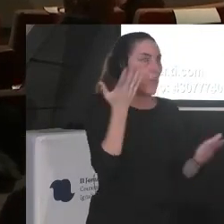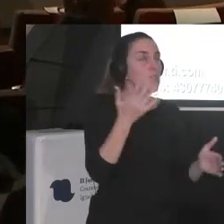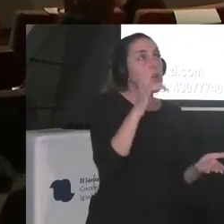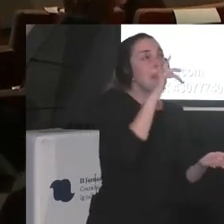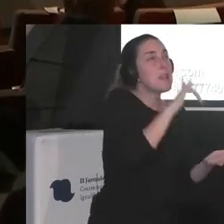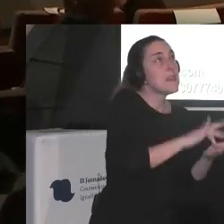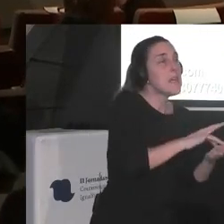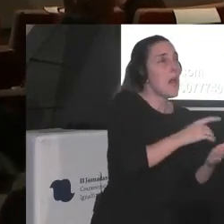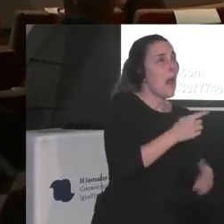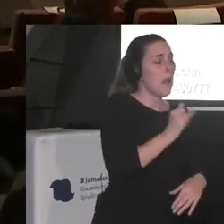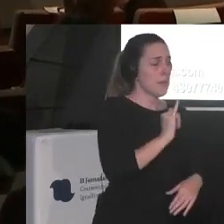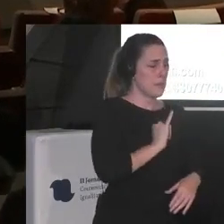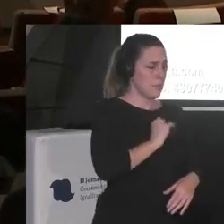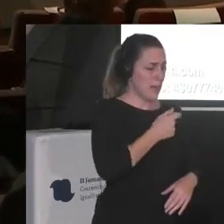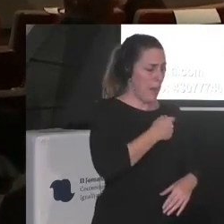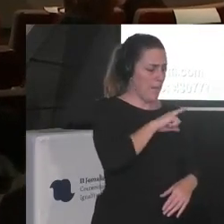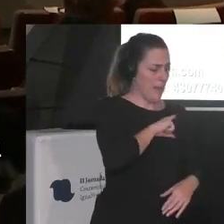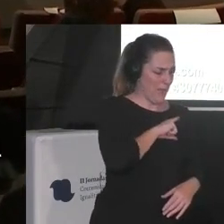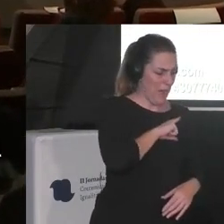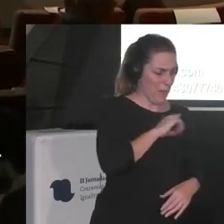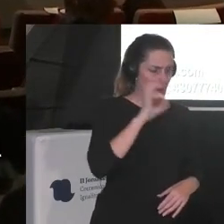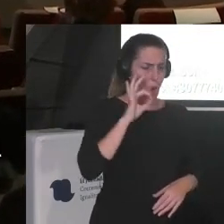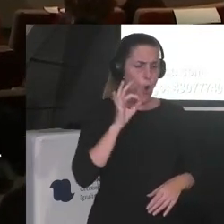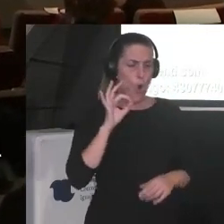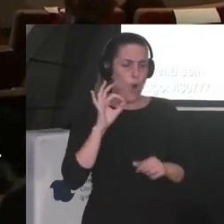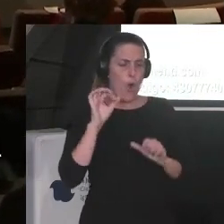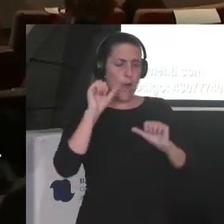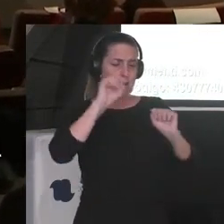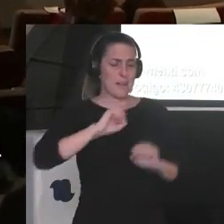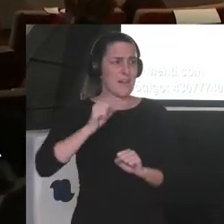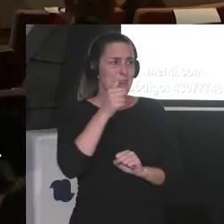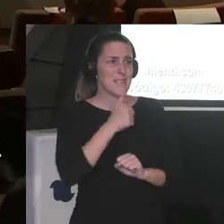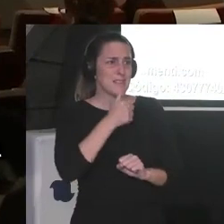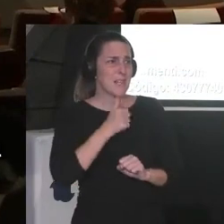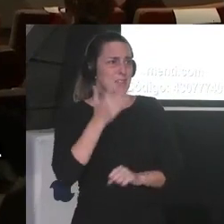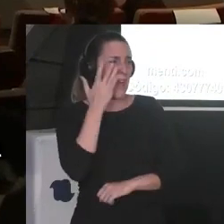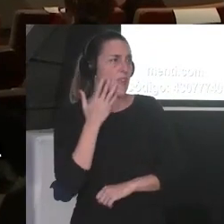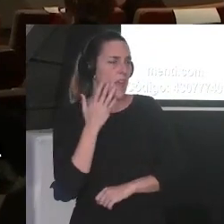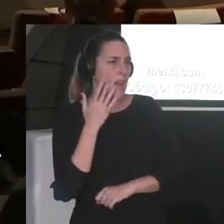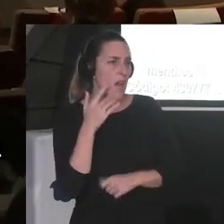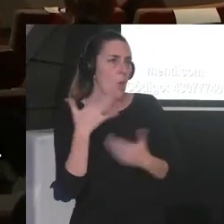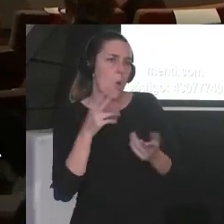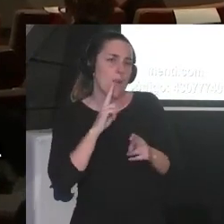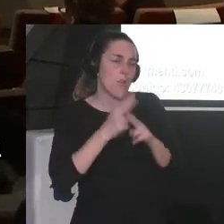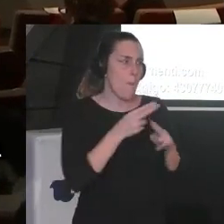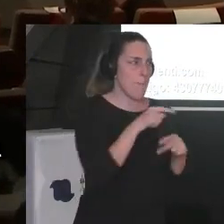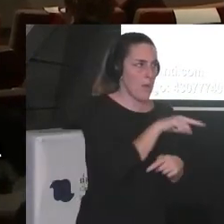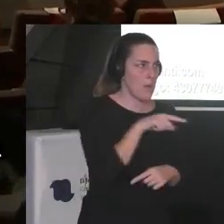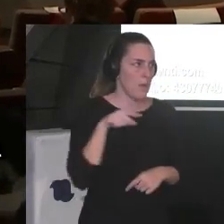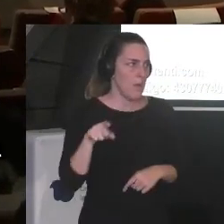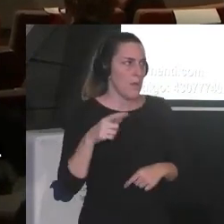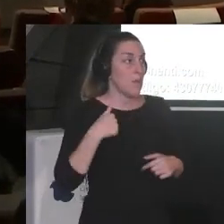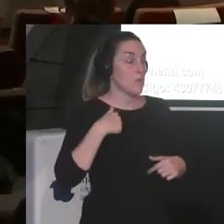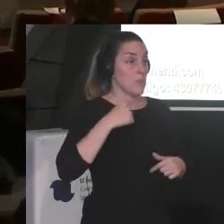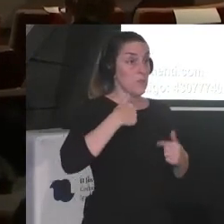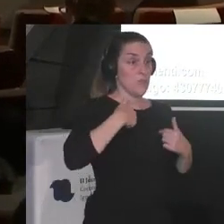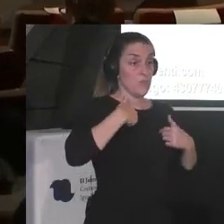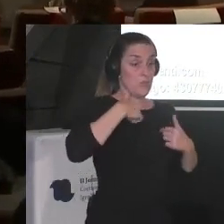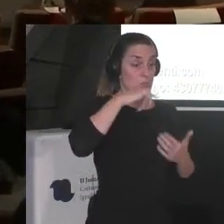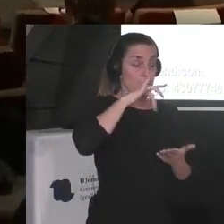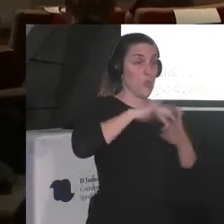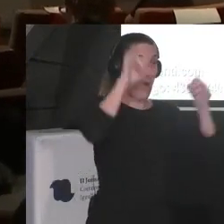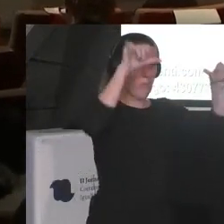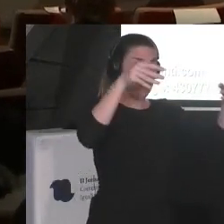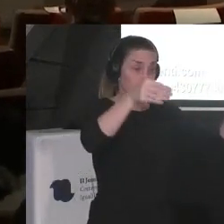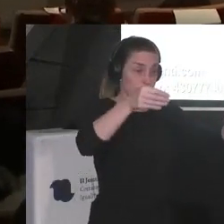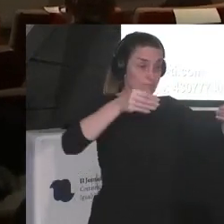hispanidad y día de la resistencia indígena que yo por ejemplo a pocos meses de graduarme me hago la duda de cómo puedo tocar esto una vez al entrar